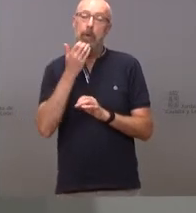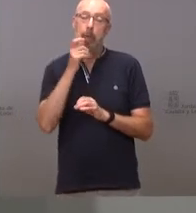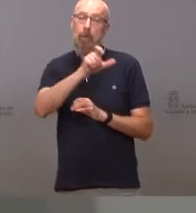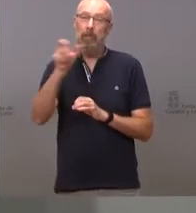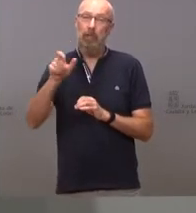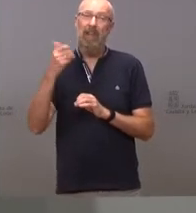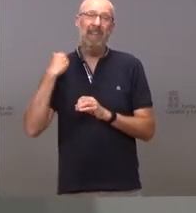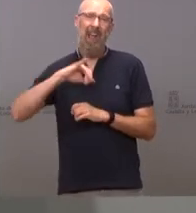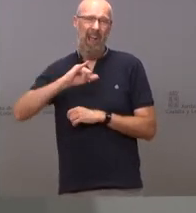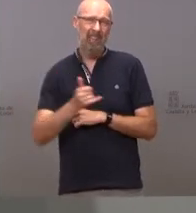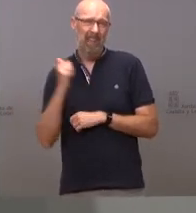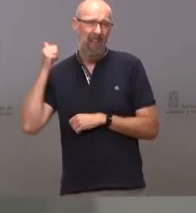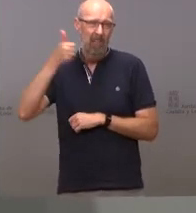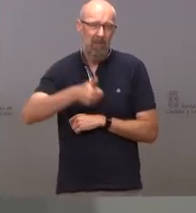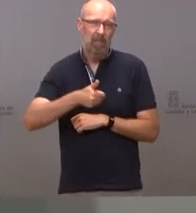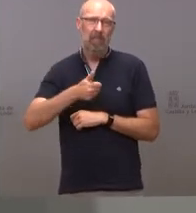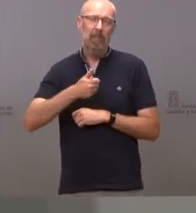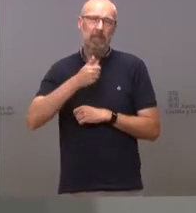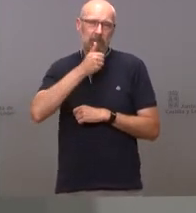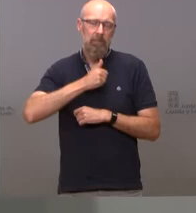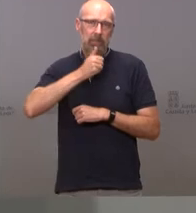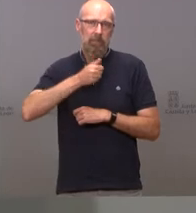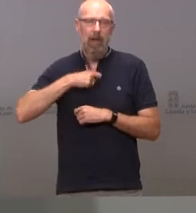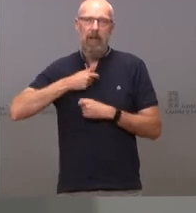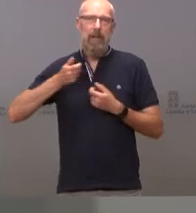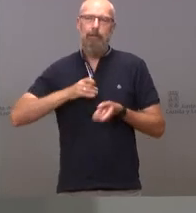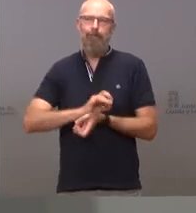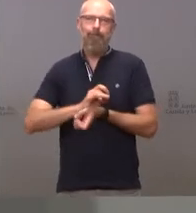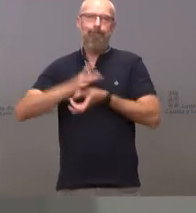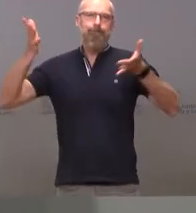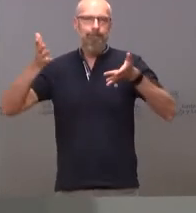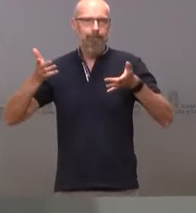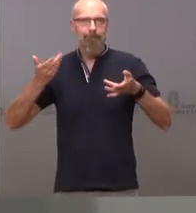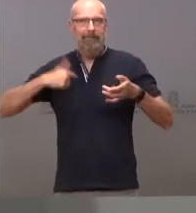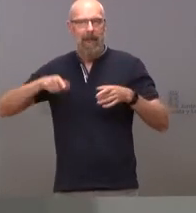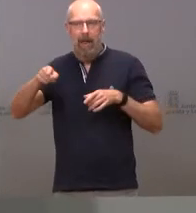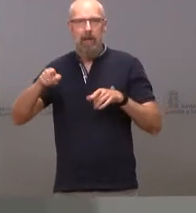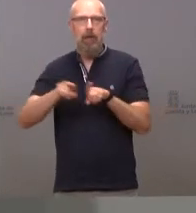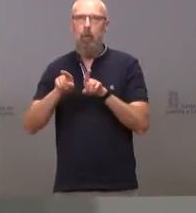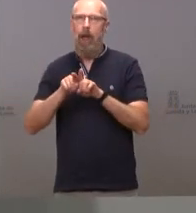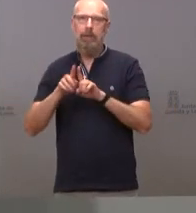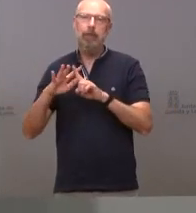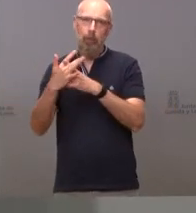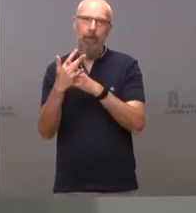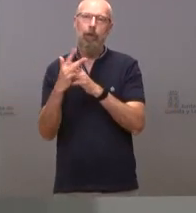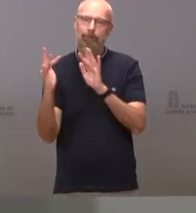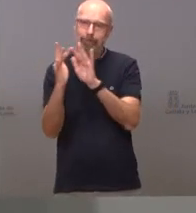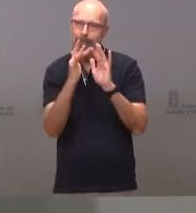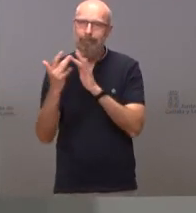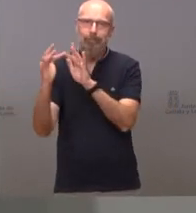de esta situación y yo creo que es una tormenta perfecta para que ocurra lo que parece que ha ocurrido.